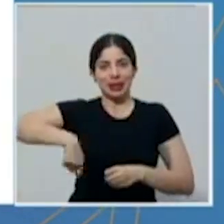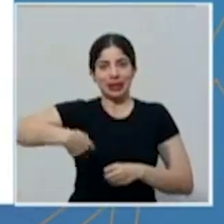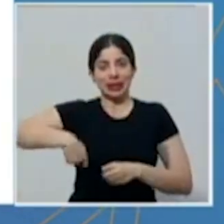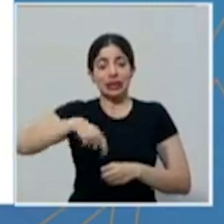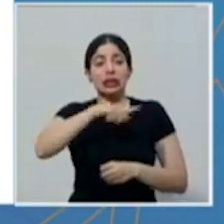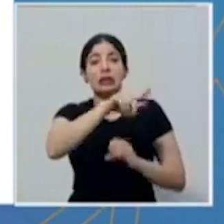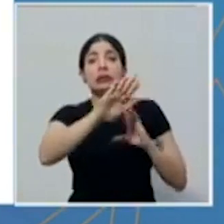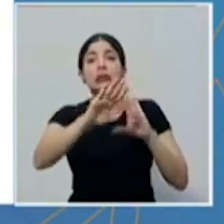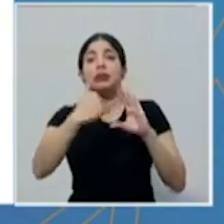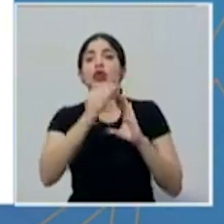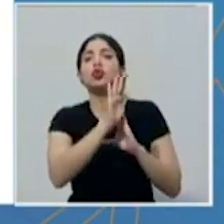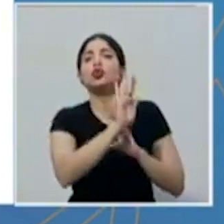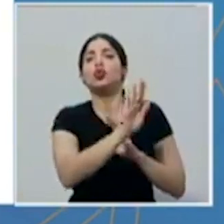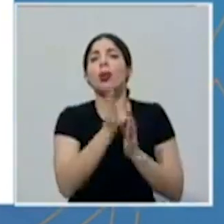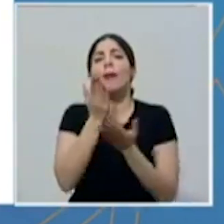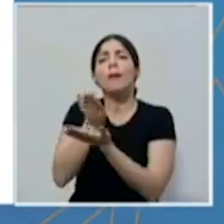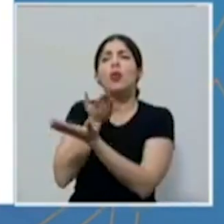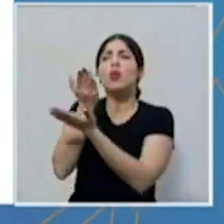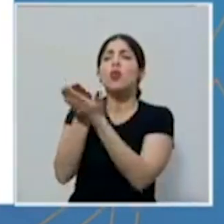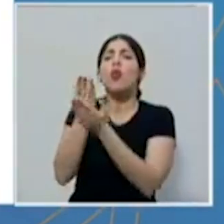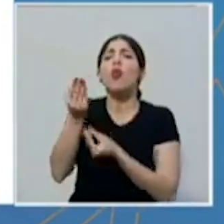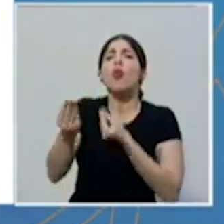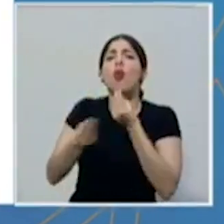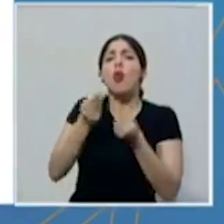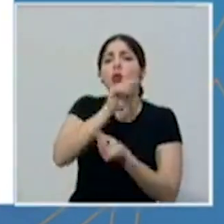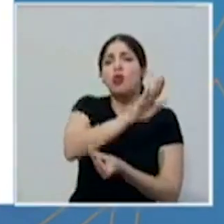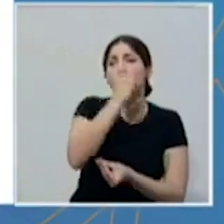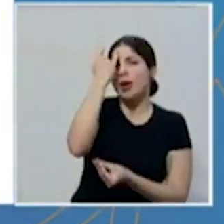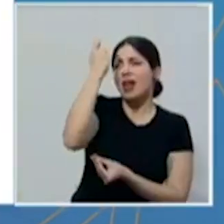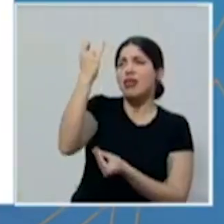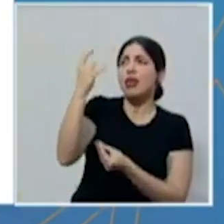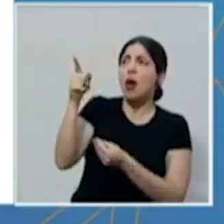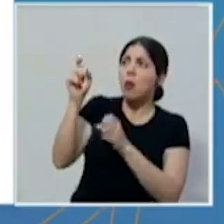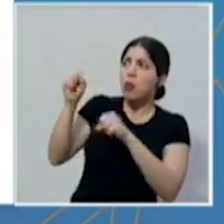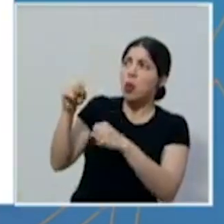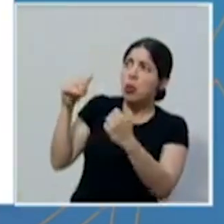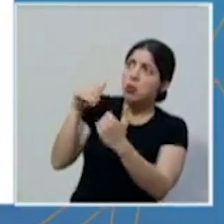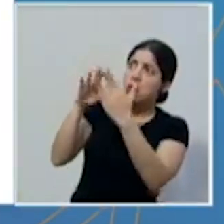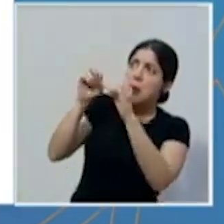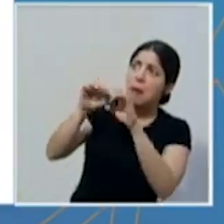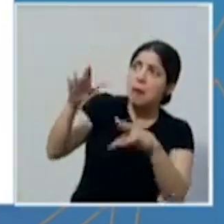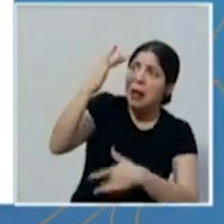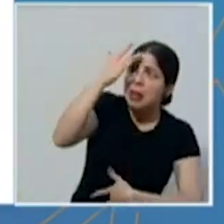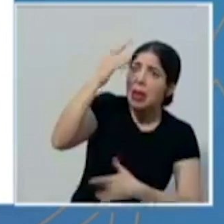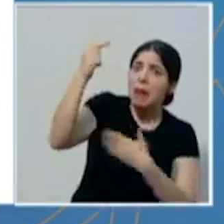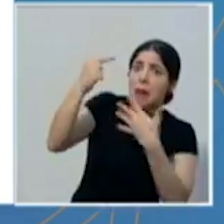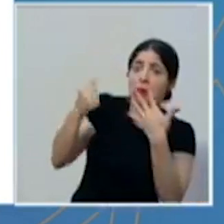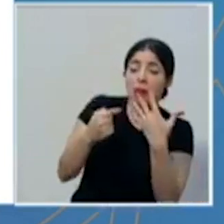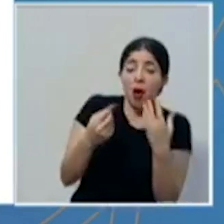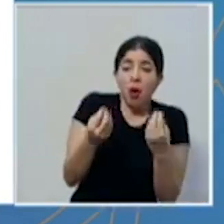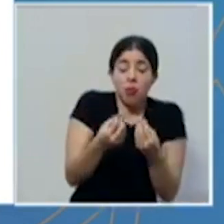propuestas sobre cómo enfrentar la pandemia y sus consecuencias. Y eran tantas las propuestas que